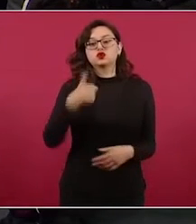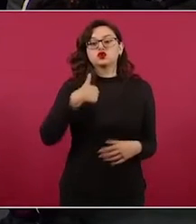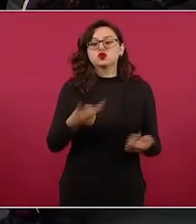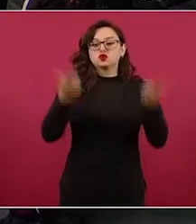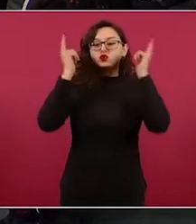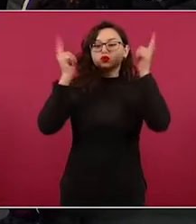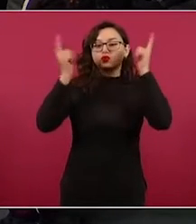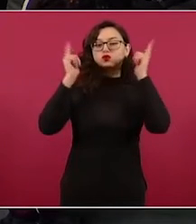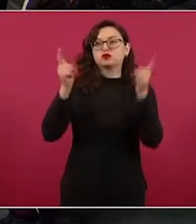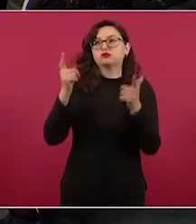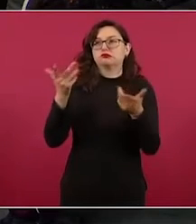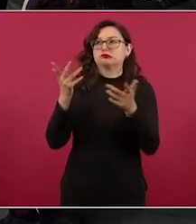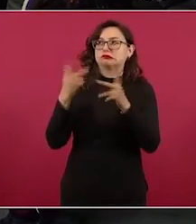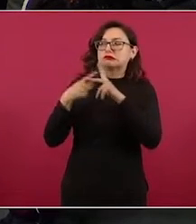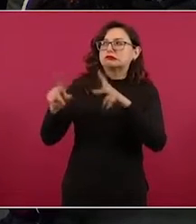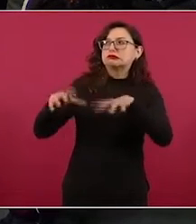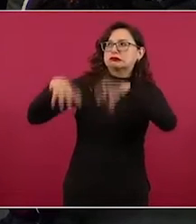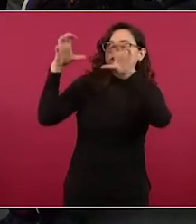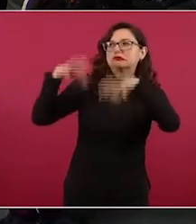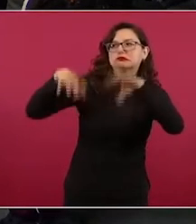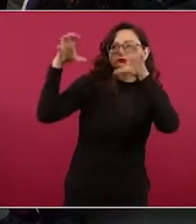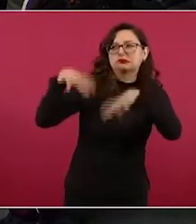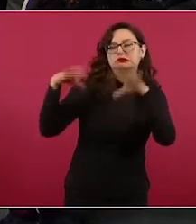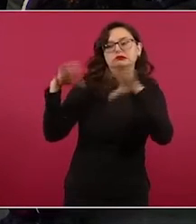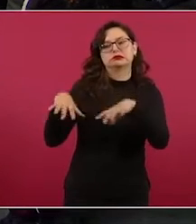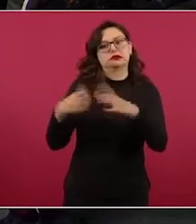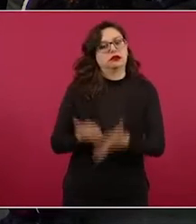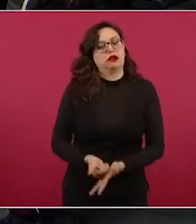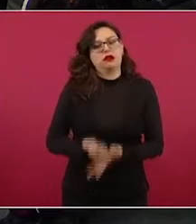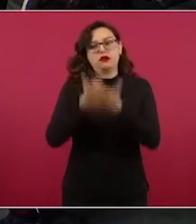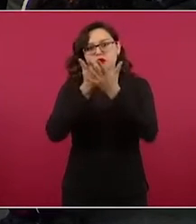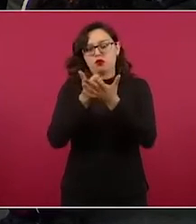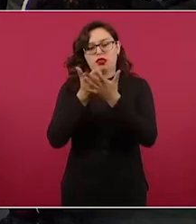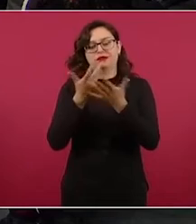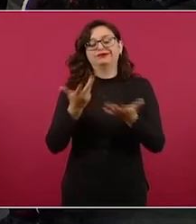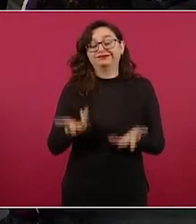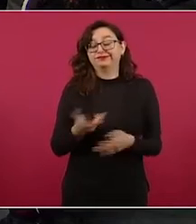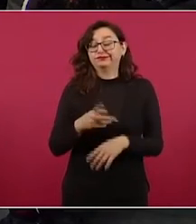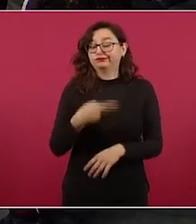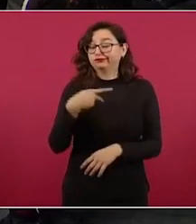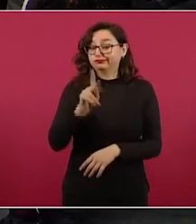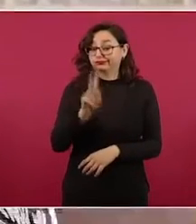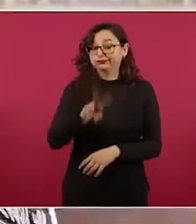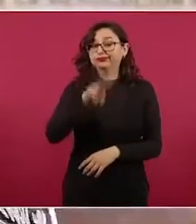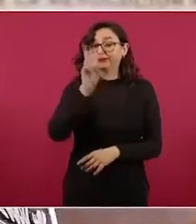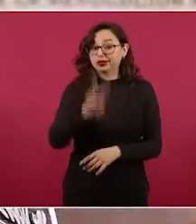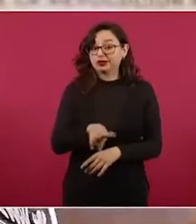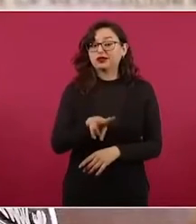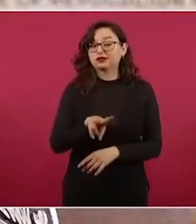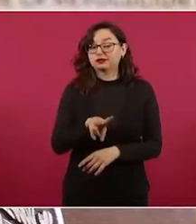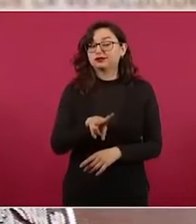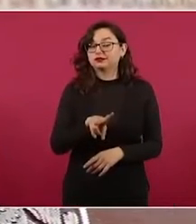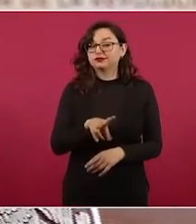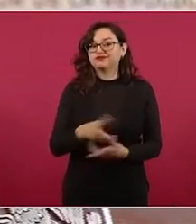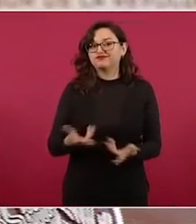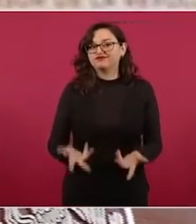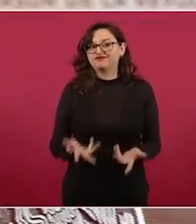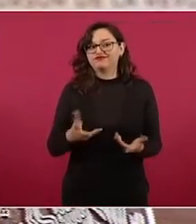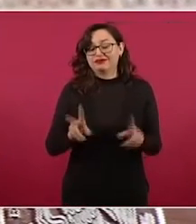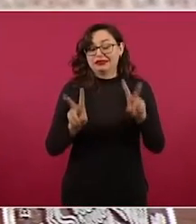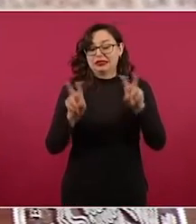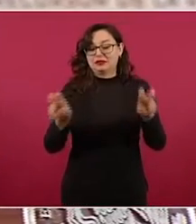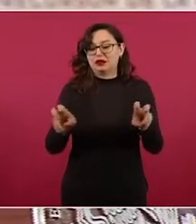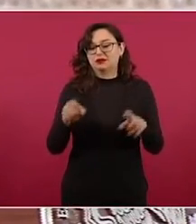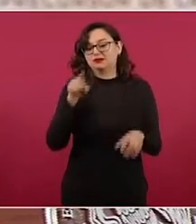pensar en ordenar el desarrollo,